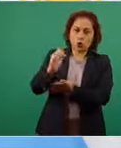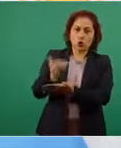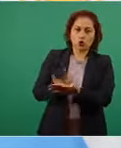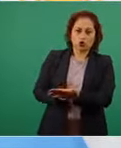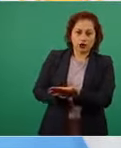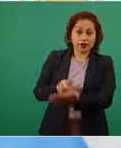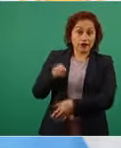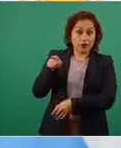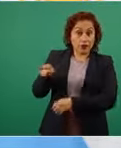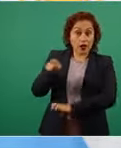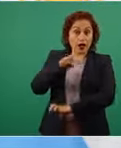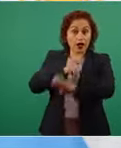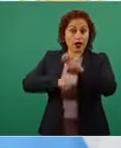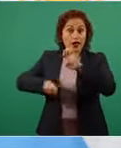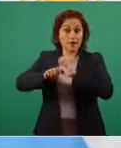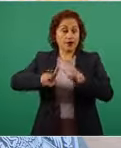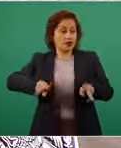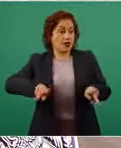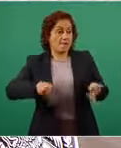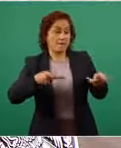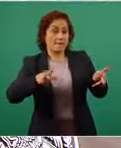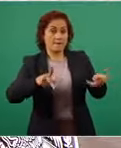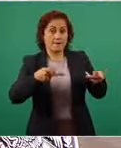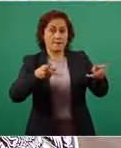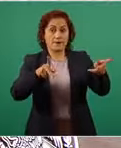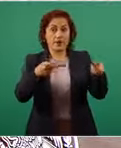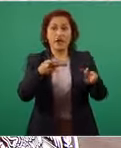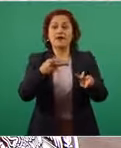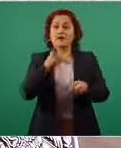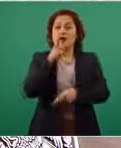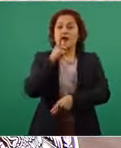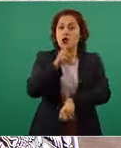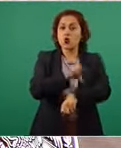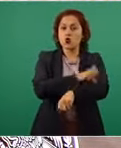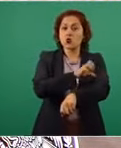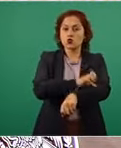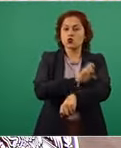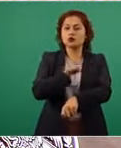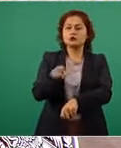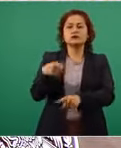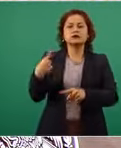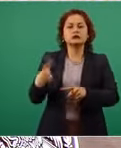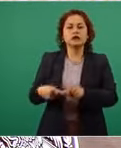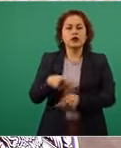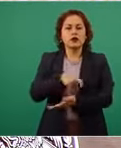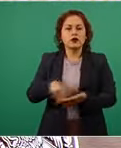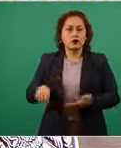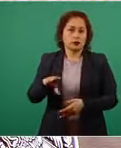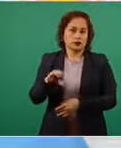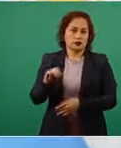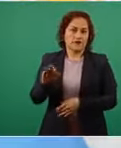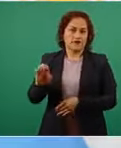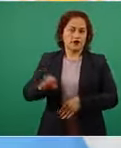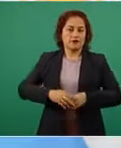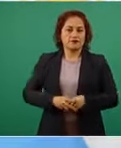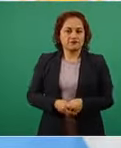elevadísimos la energía eléctrica a la Comisión Federal de Electricidad bueno de todo esto